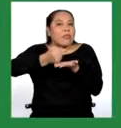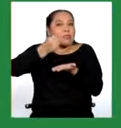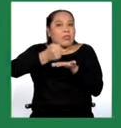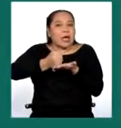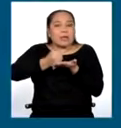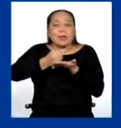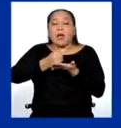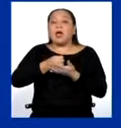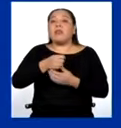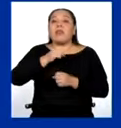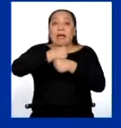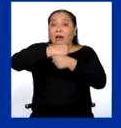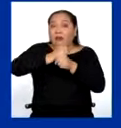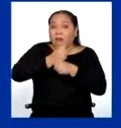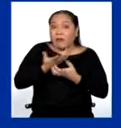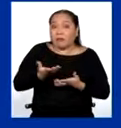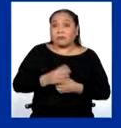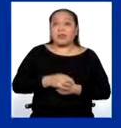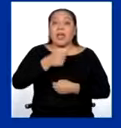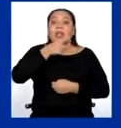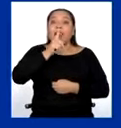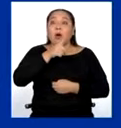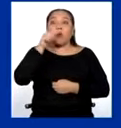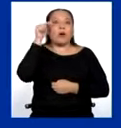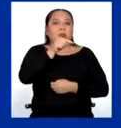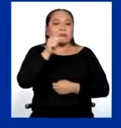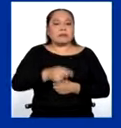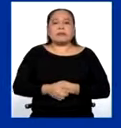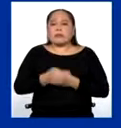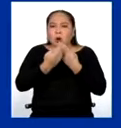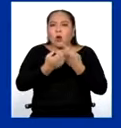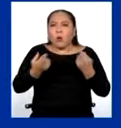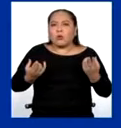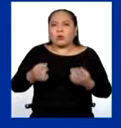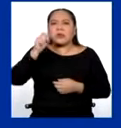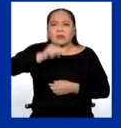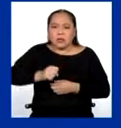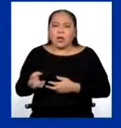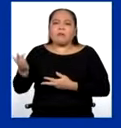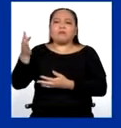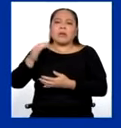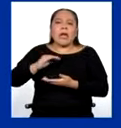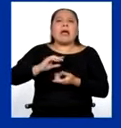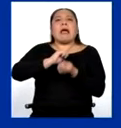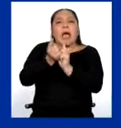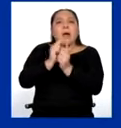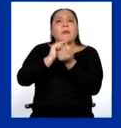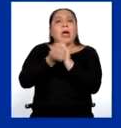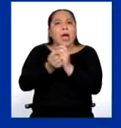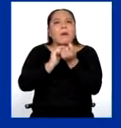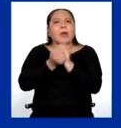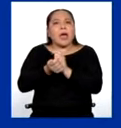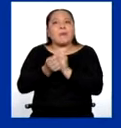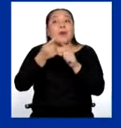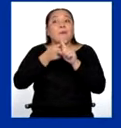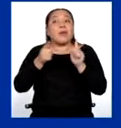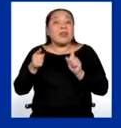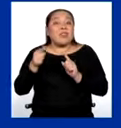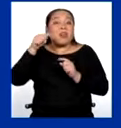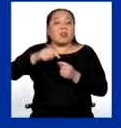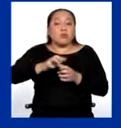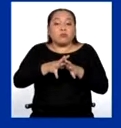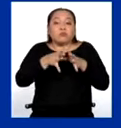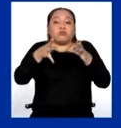café. El agua es un recurso renovable, pero que ese recurso nos dure depende de que el volumen